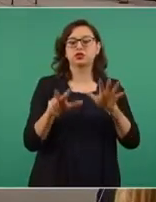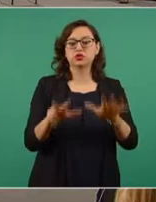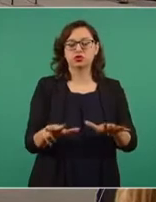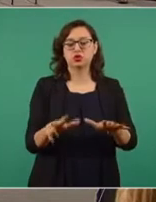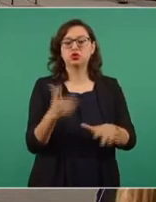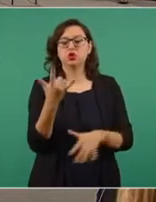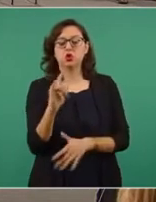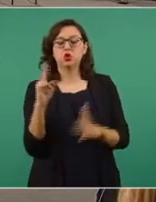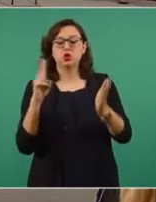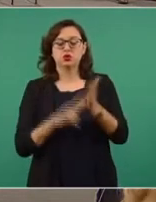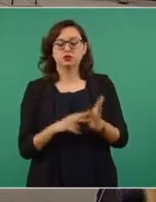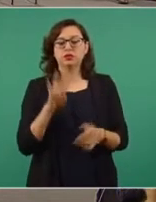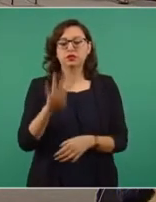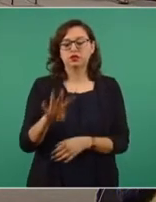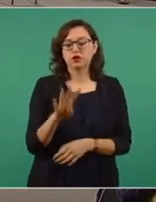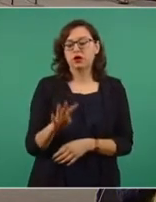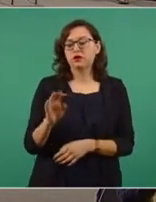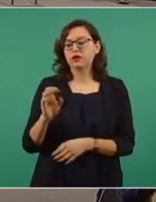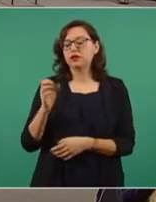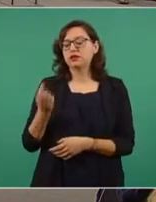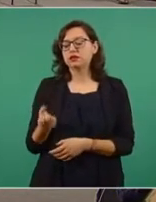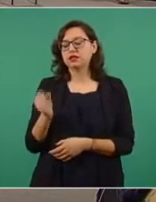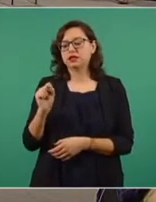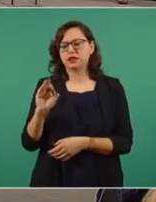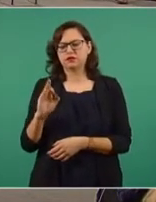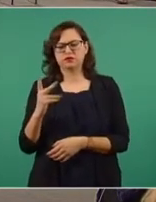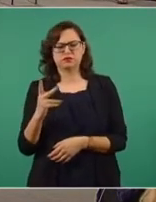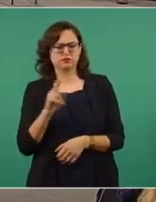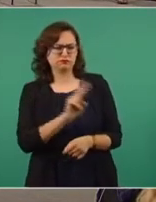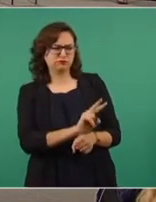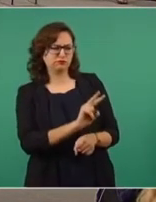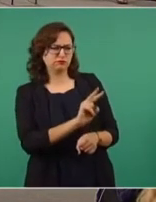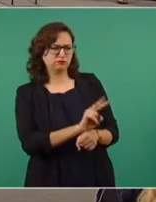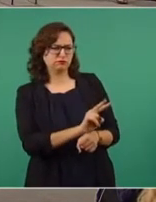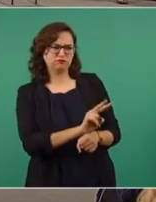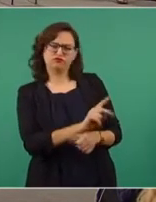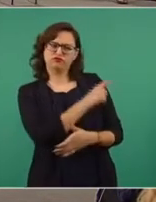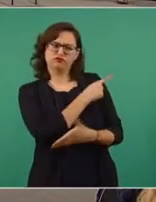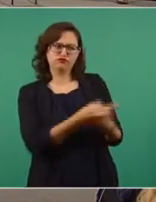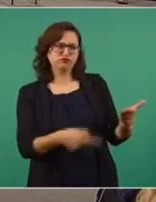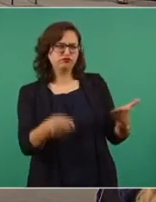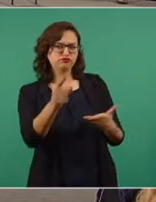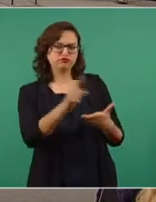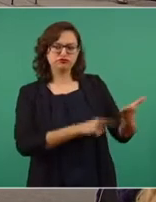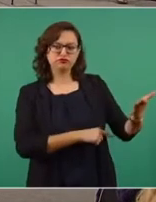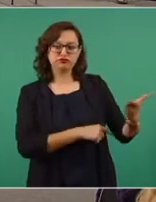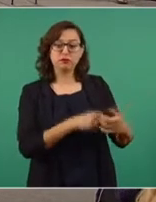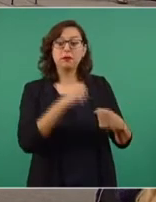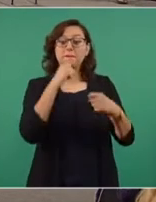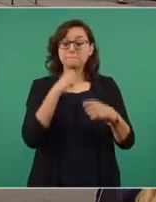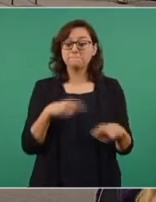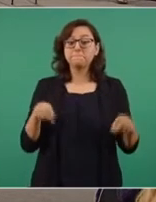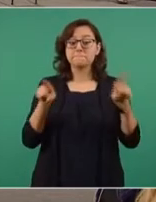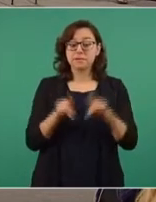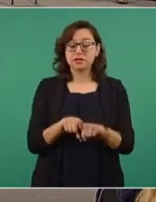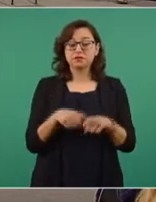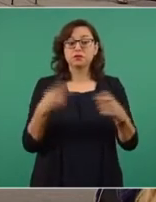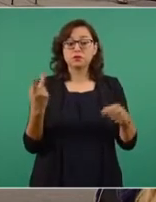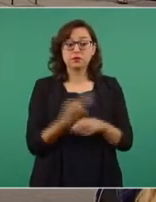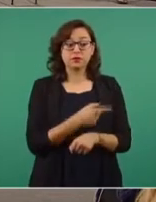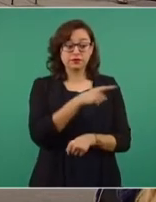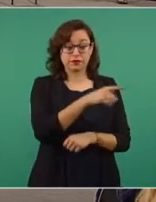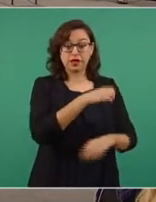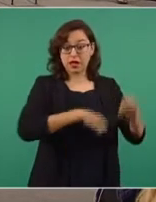2019. Tampoco se dijo que la mayoría de esas empresas no producían medicamentos.